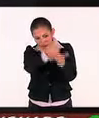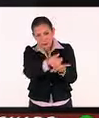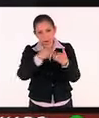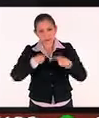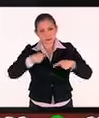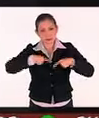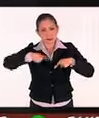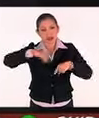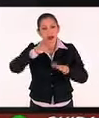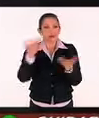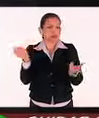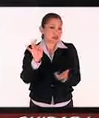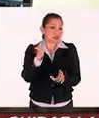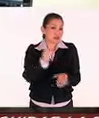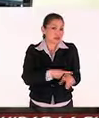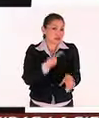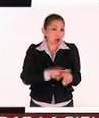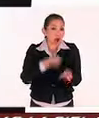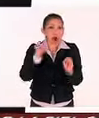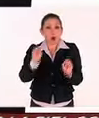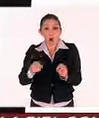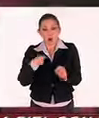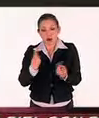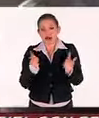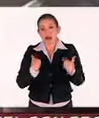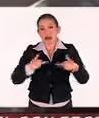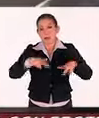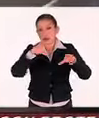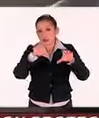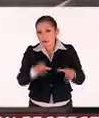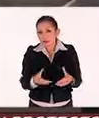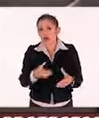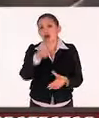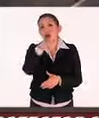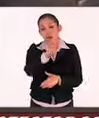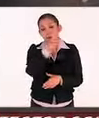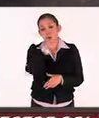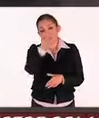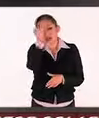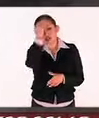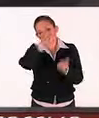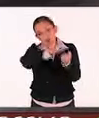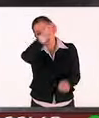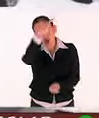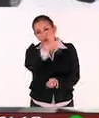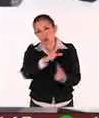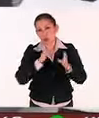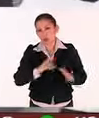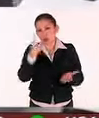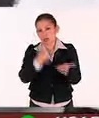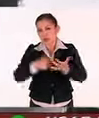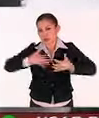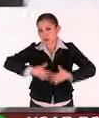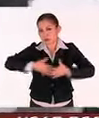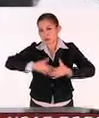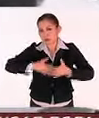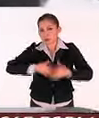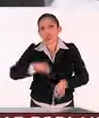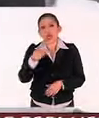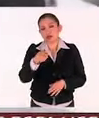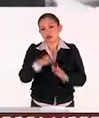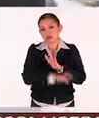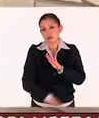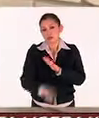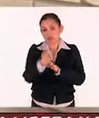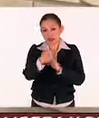personas ya sea que están enfermas o que están en rehabilitación a partir de un mejor conocimiento de cómo está funcionando su cuerpo. Eso es